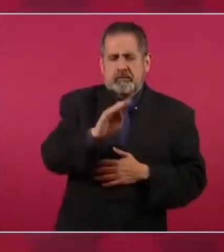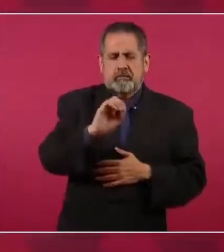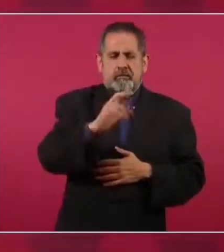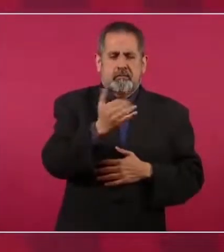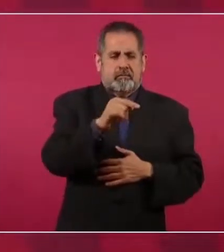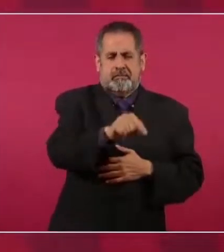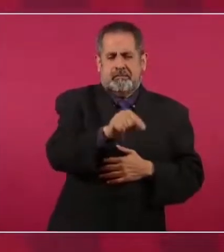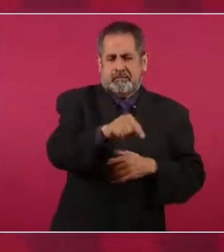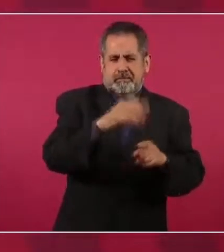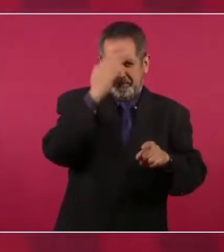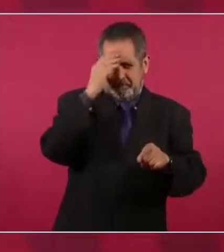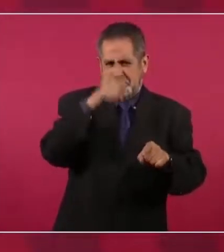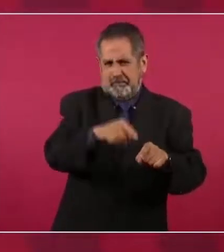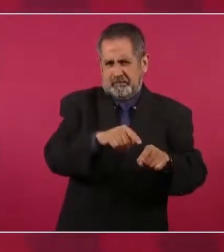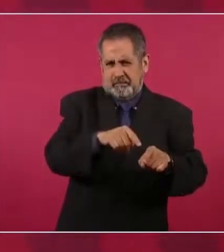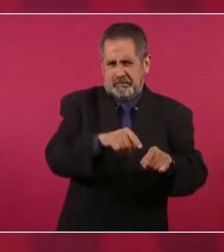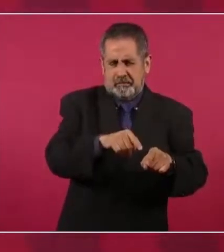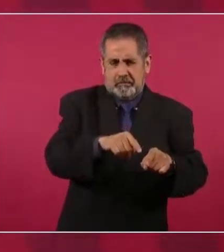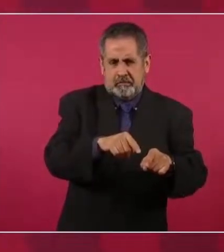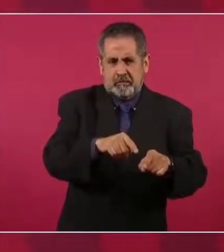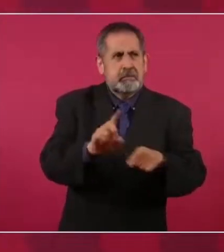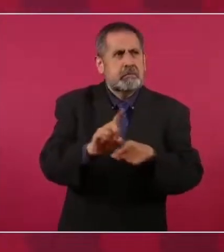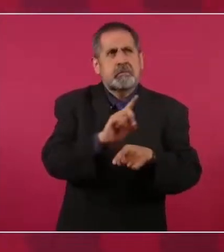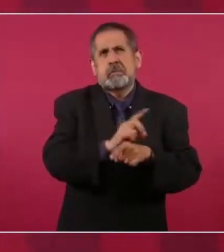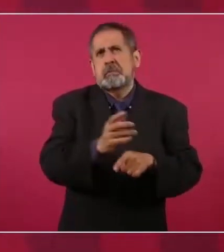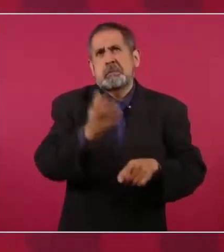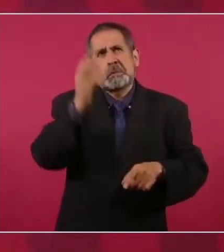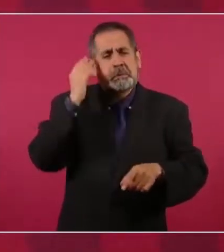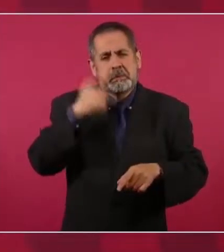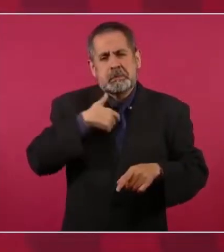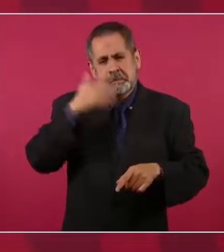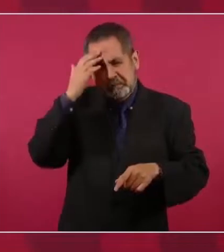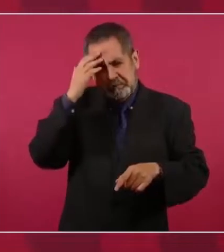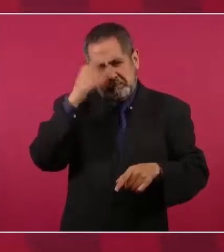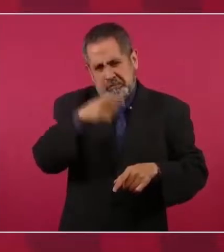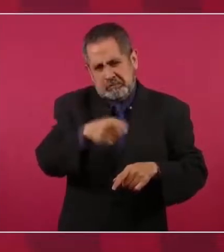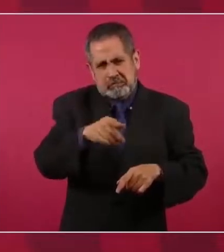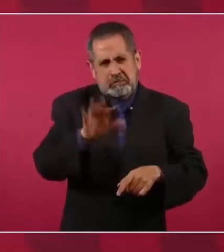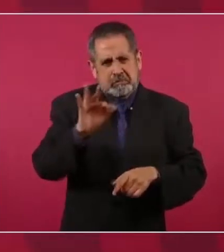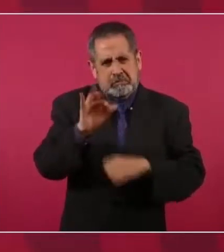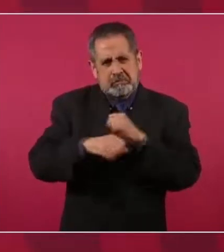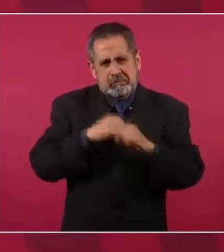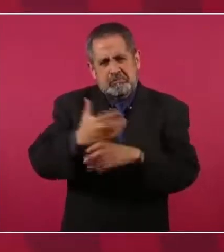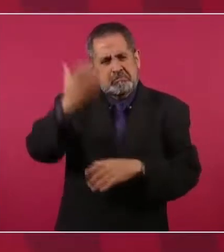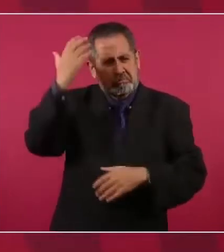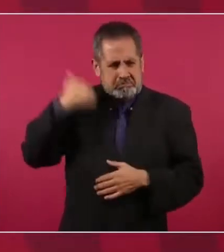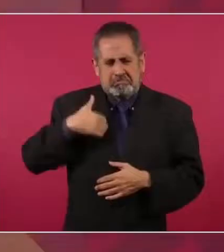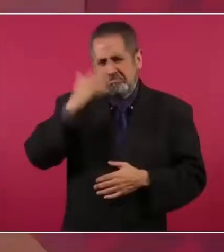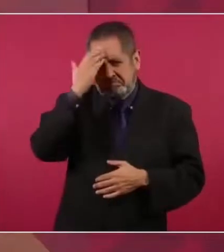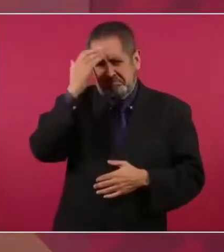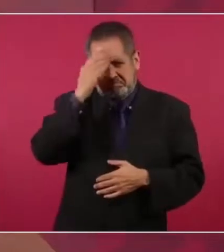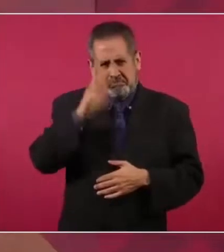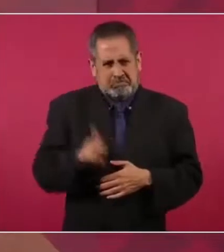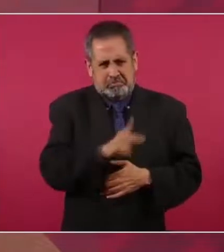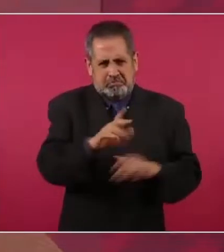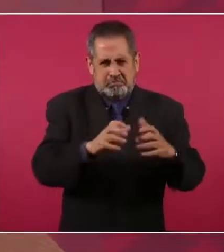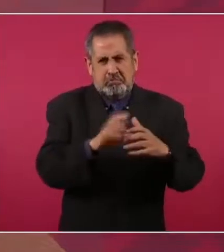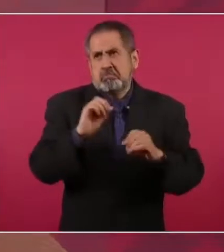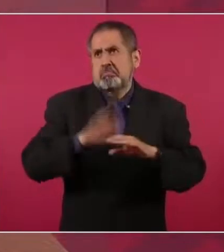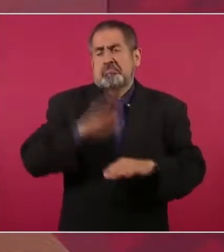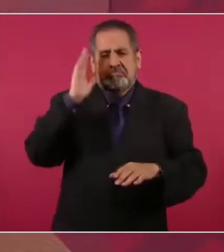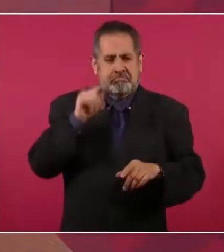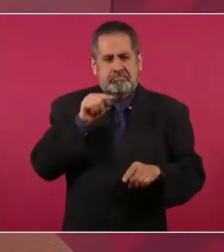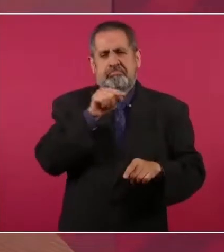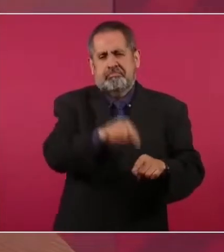desde hace 40 años, si no es que más.